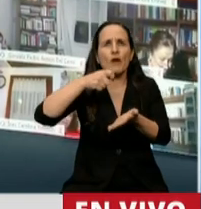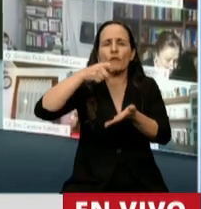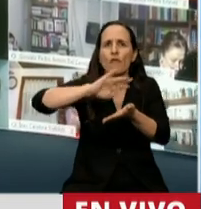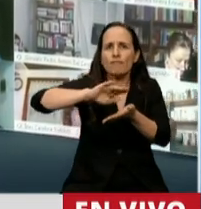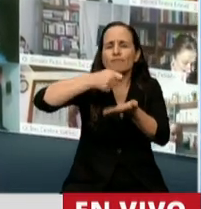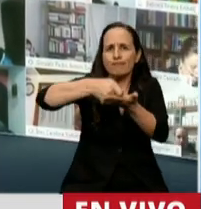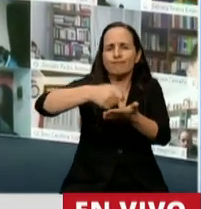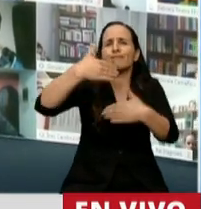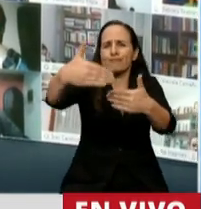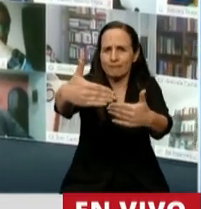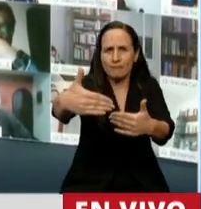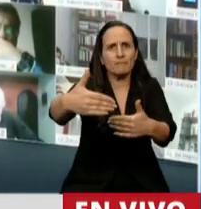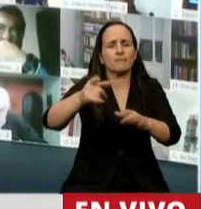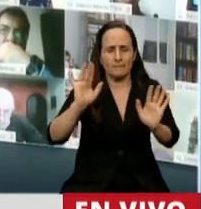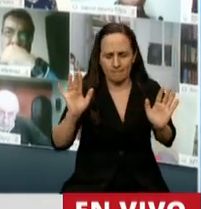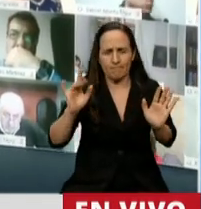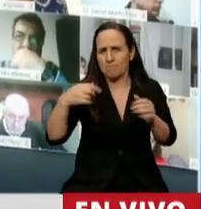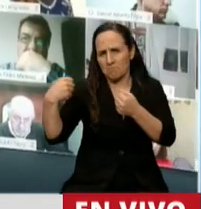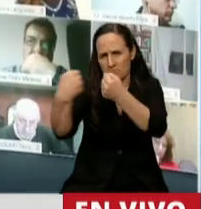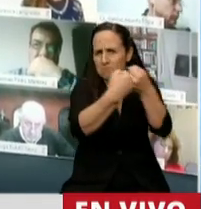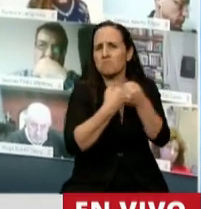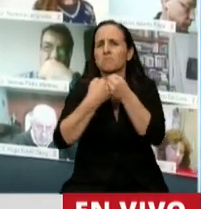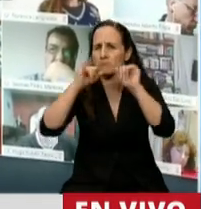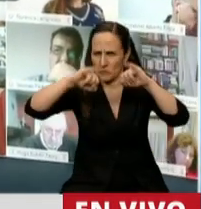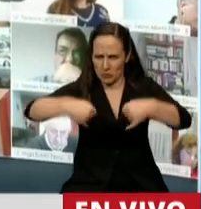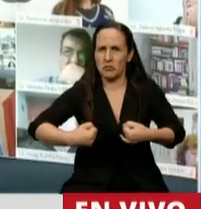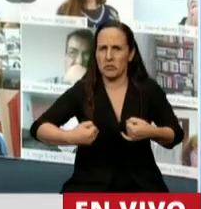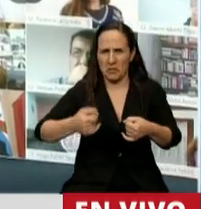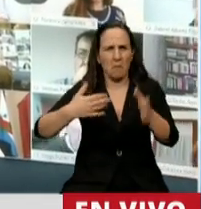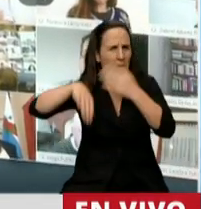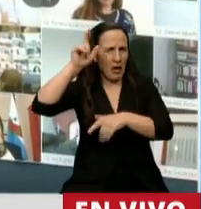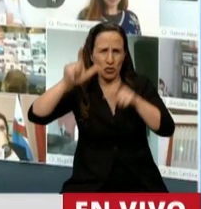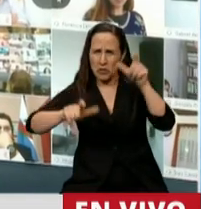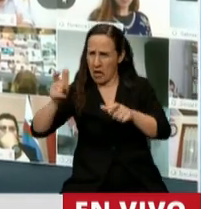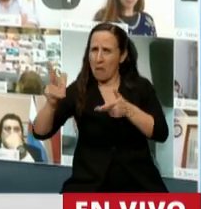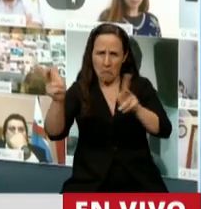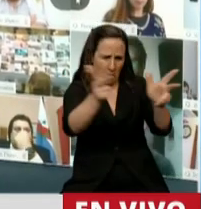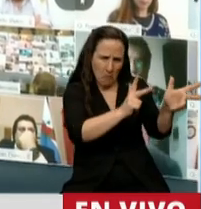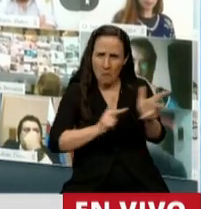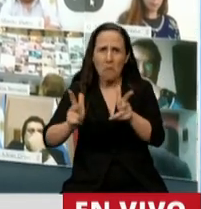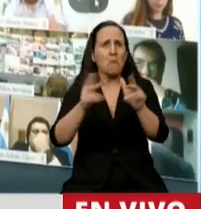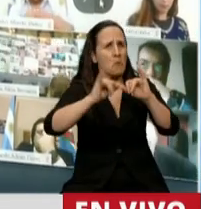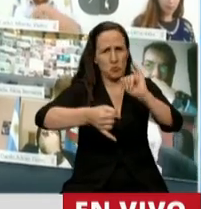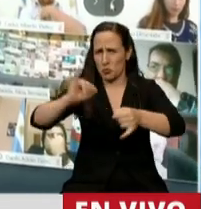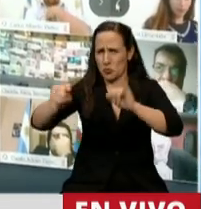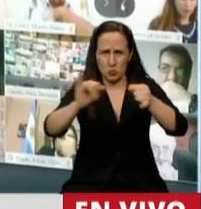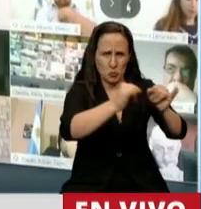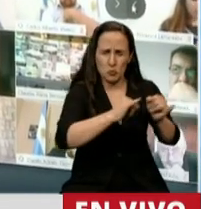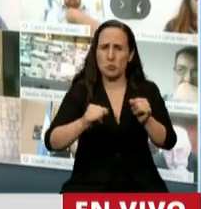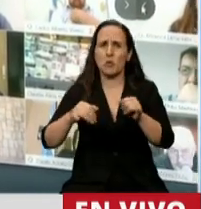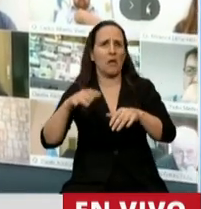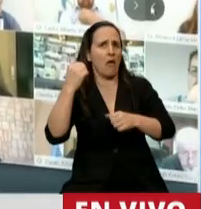Coincidimos en términos generales. Creo que todos los discursos han estado en esa línea. Necesitamos rescatar la actividad